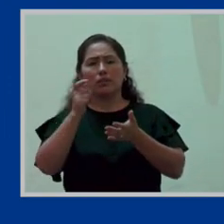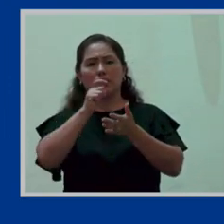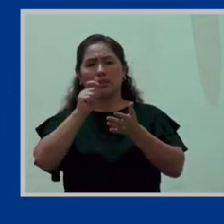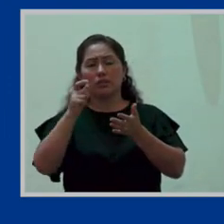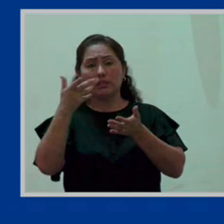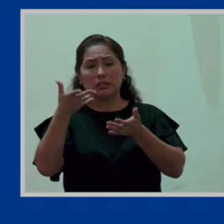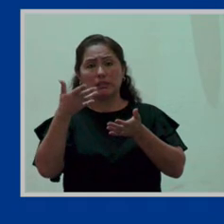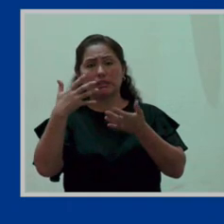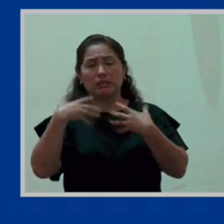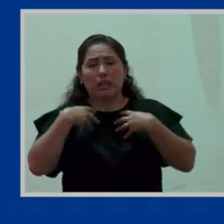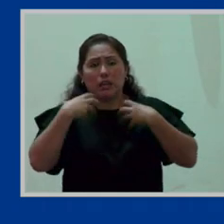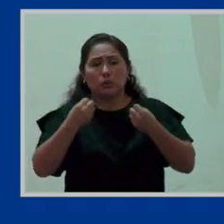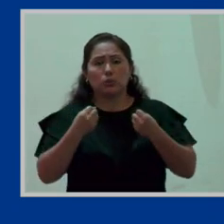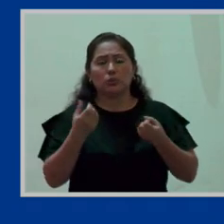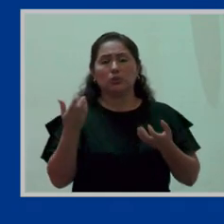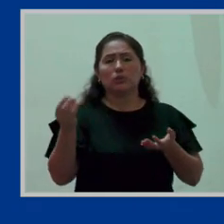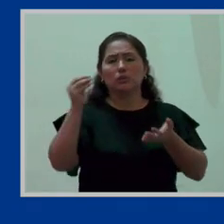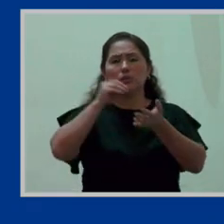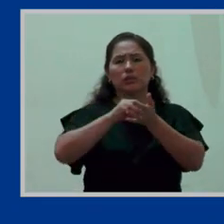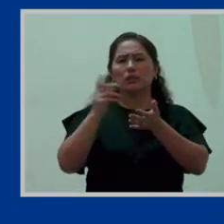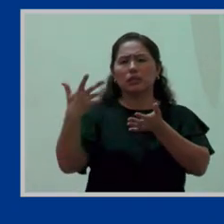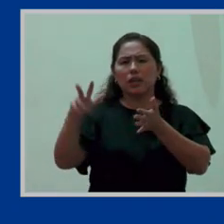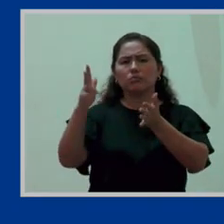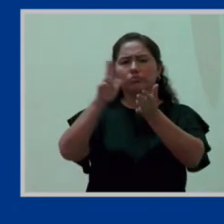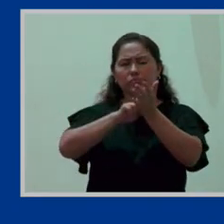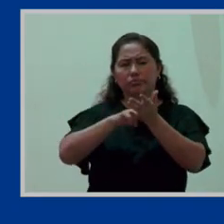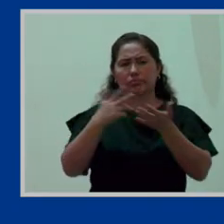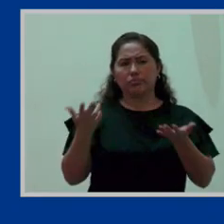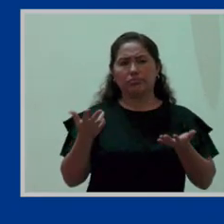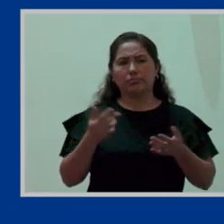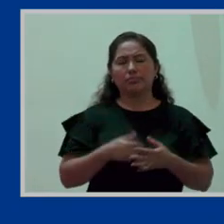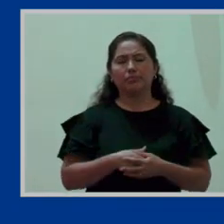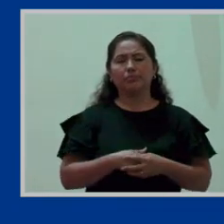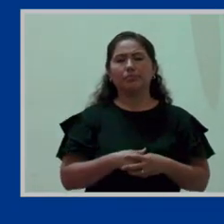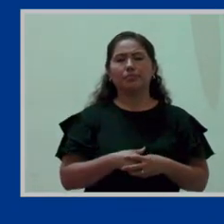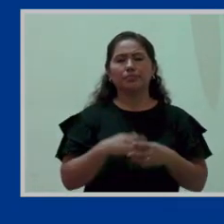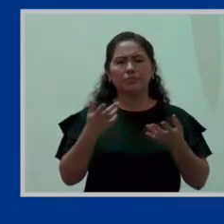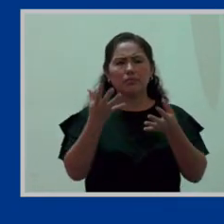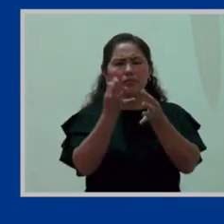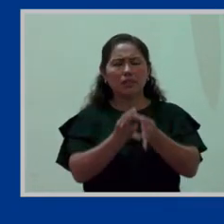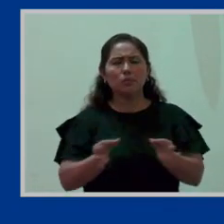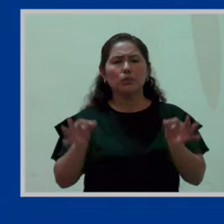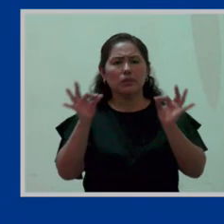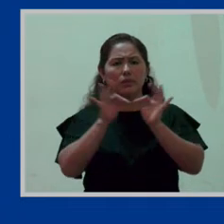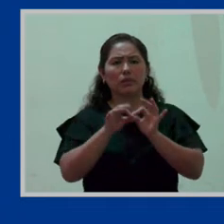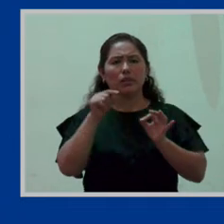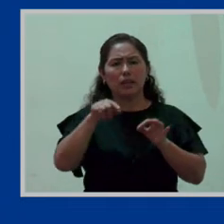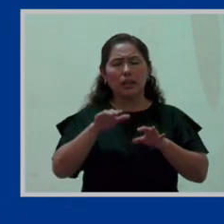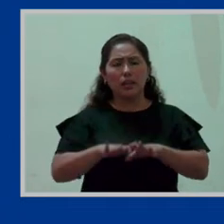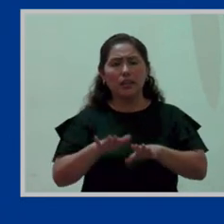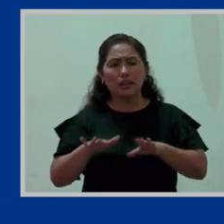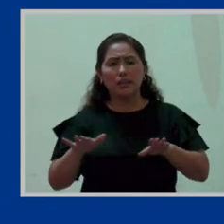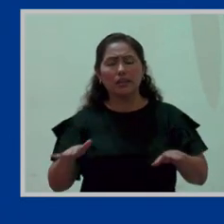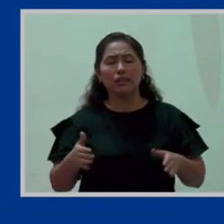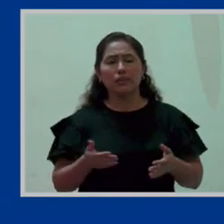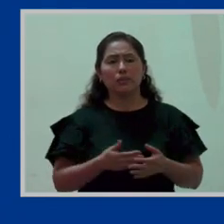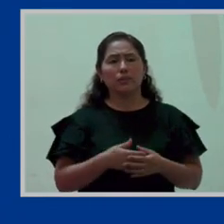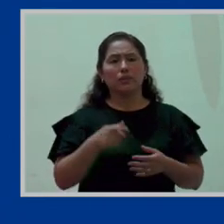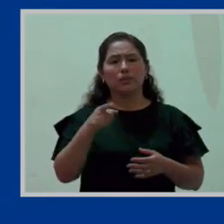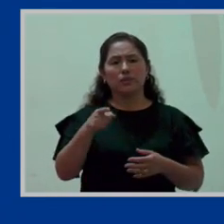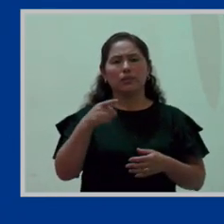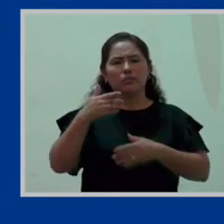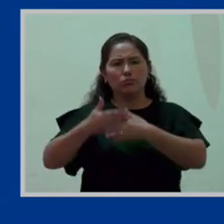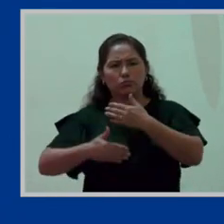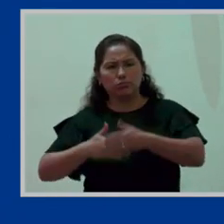qué dice ese decreto supremo de alimentación infantil? Primeramente, o sea, que es importante que el niño, que está en